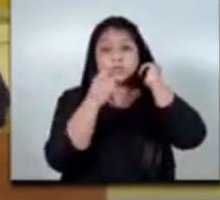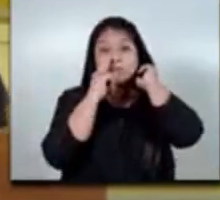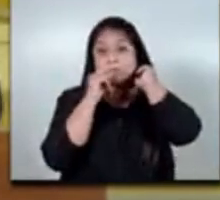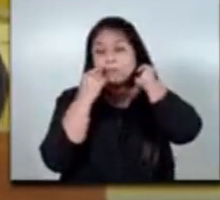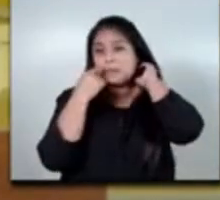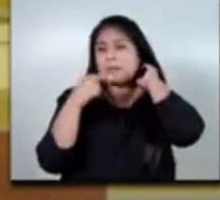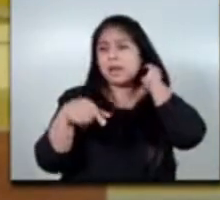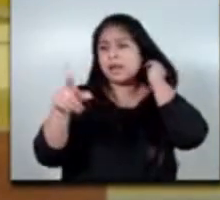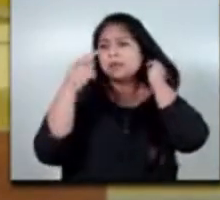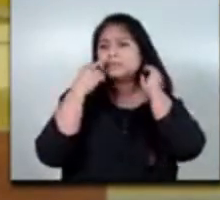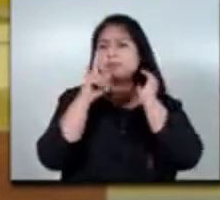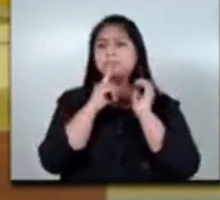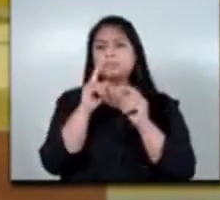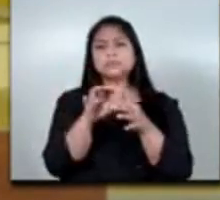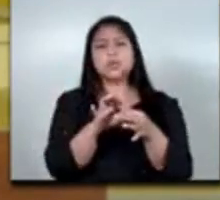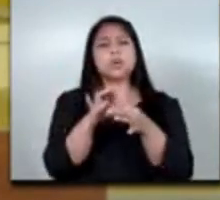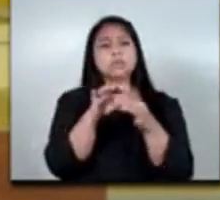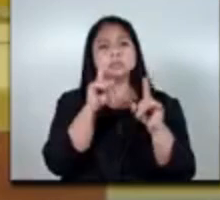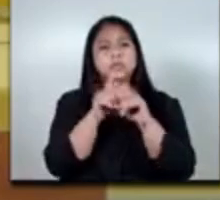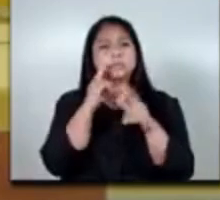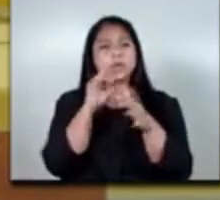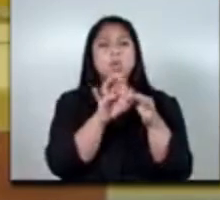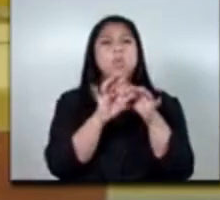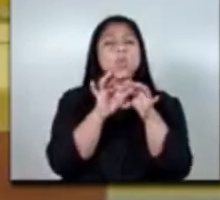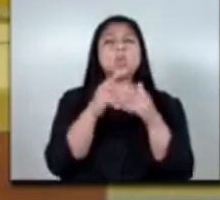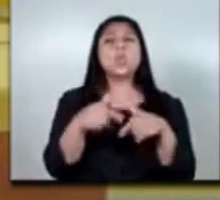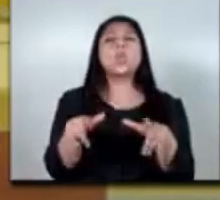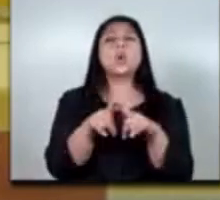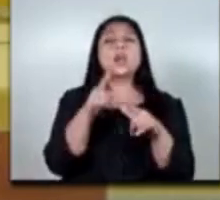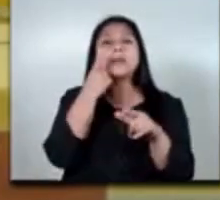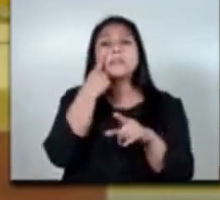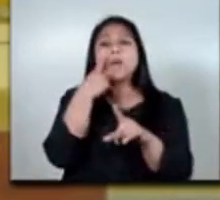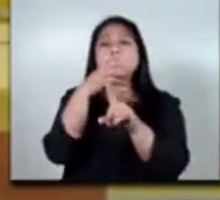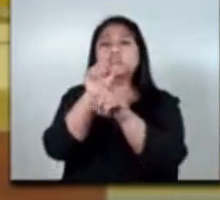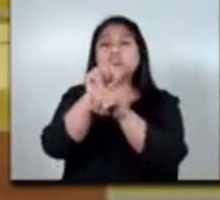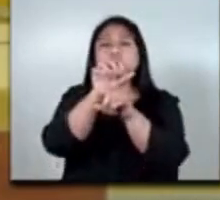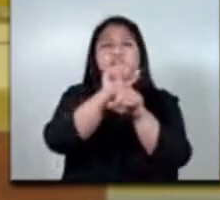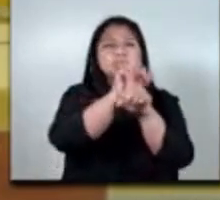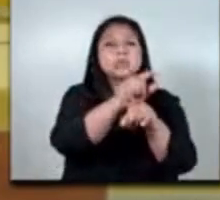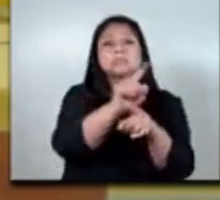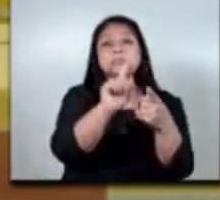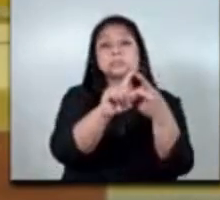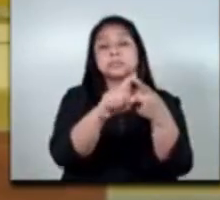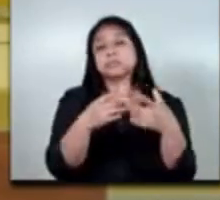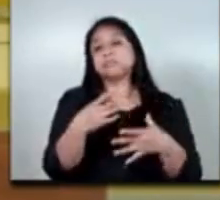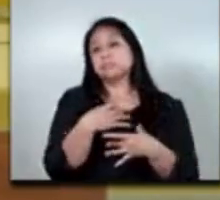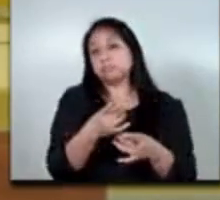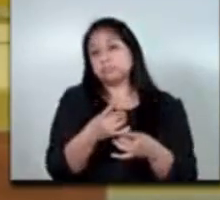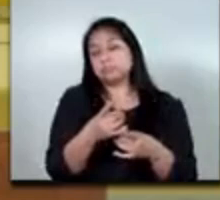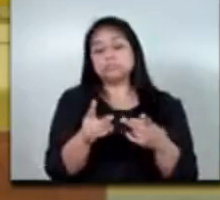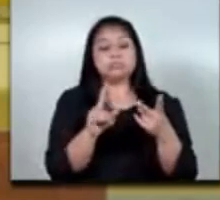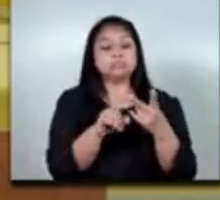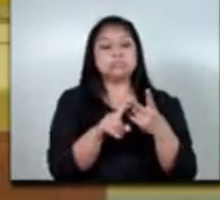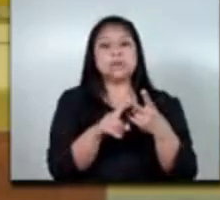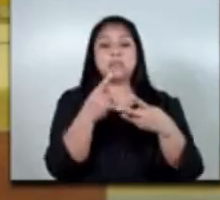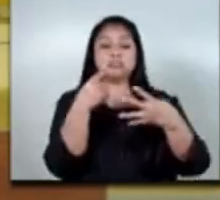ellos y con las organizaciones locales a que nos identifiquen las personas primero que estén interesadas y segundo que llenen